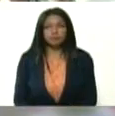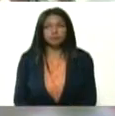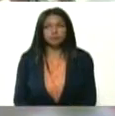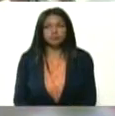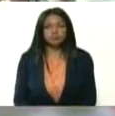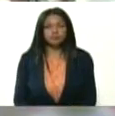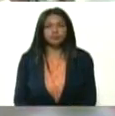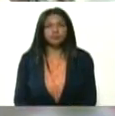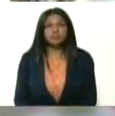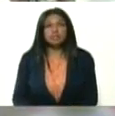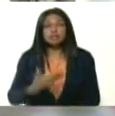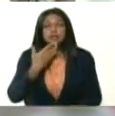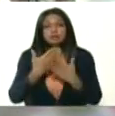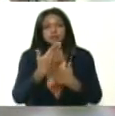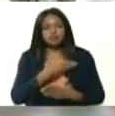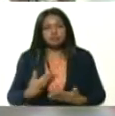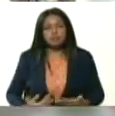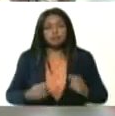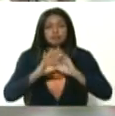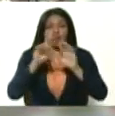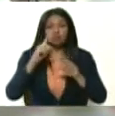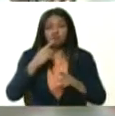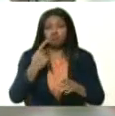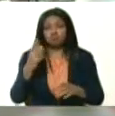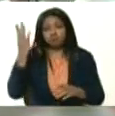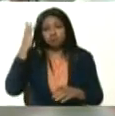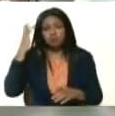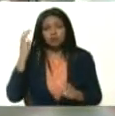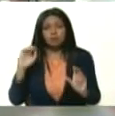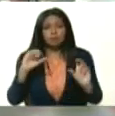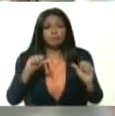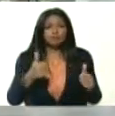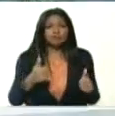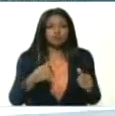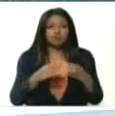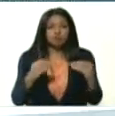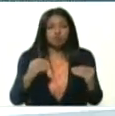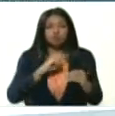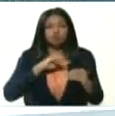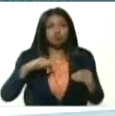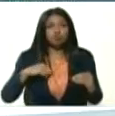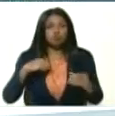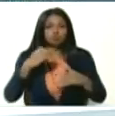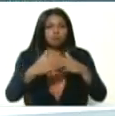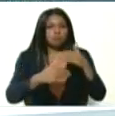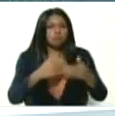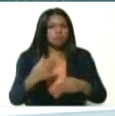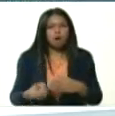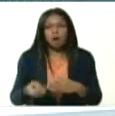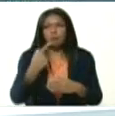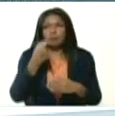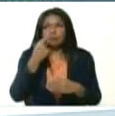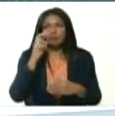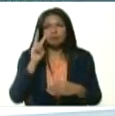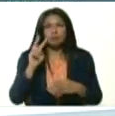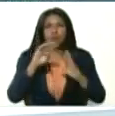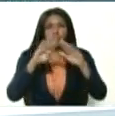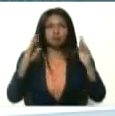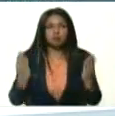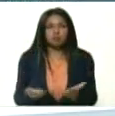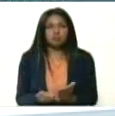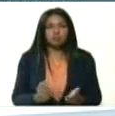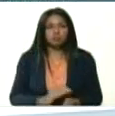Gracias, presidente. Sí, en efecto, como usted bien sabe, desde un inicio hemos hecho seguimiento a los tratamientos que aparecen en el mundo.